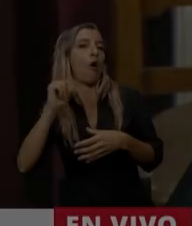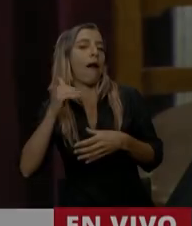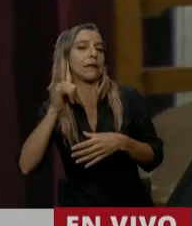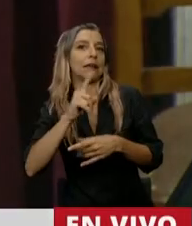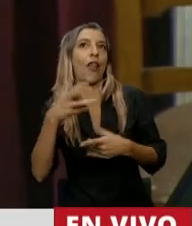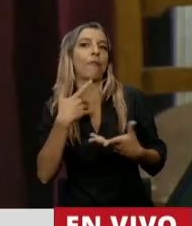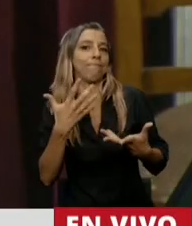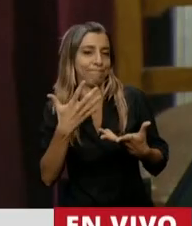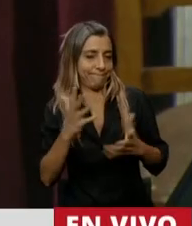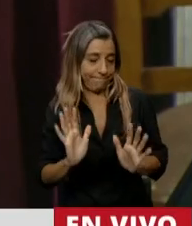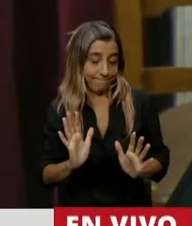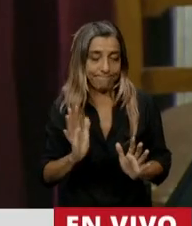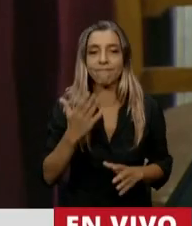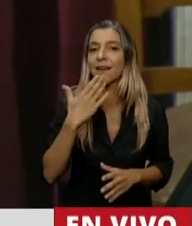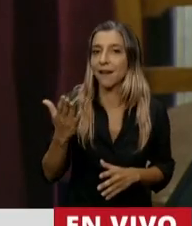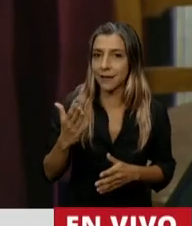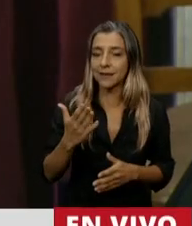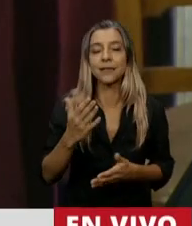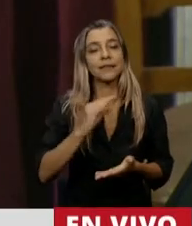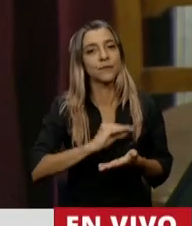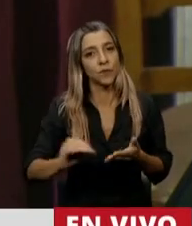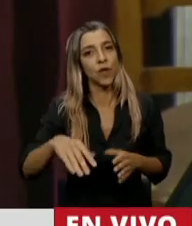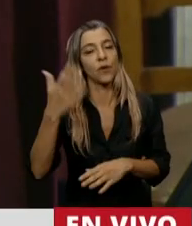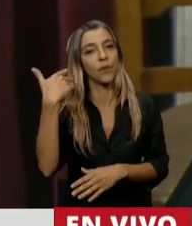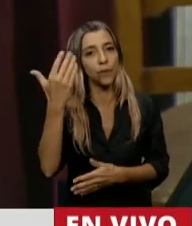Tiene la palabra el diputado Luis Petri.